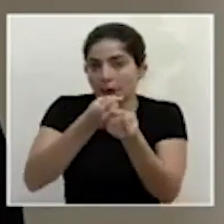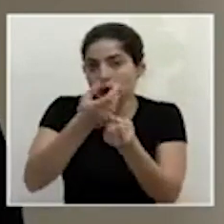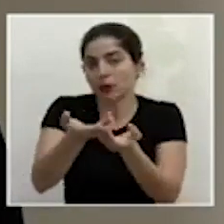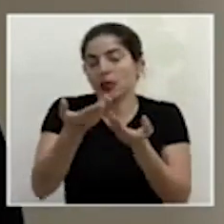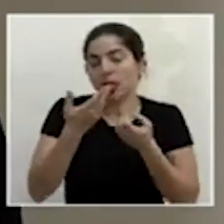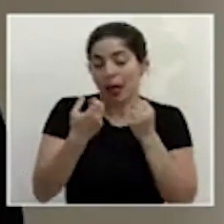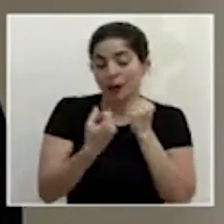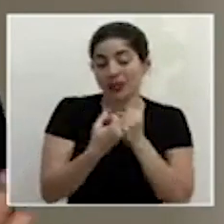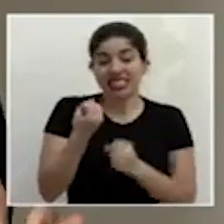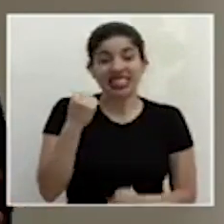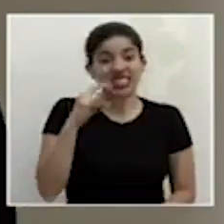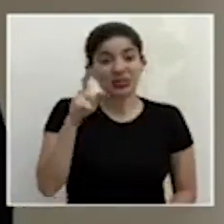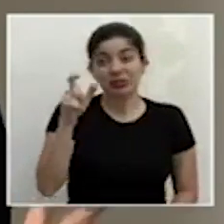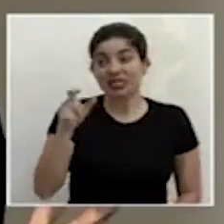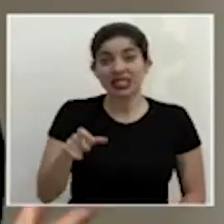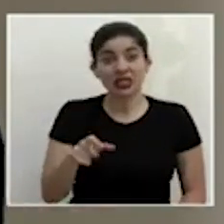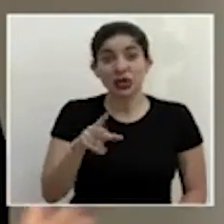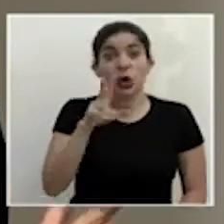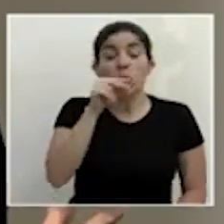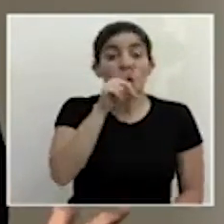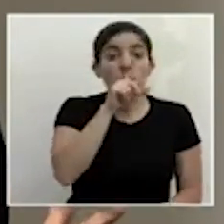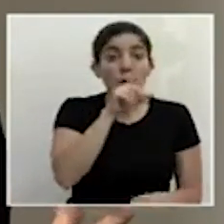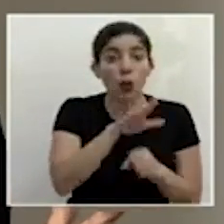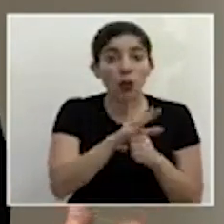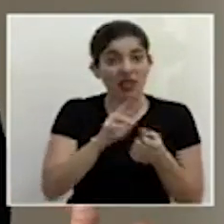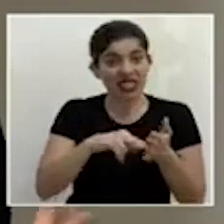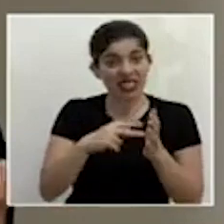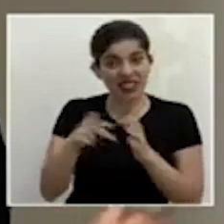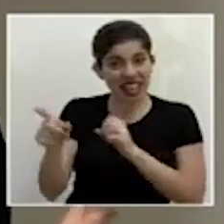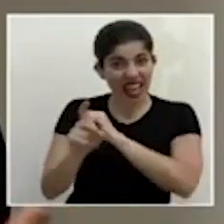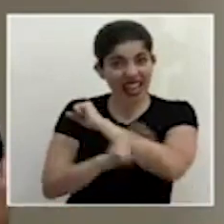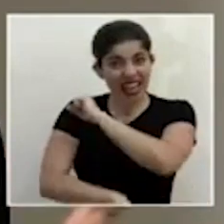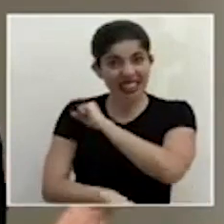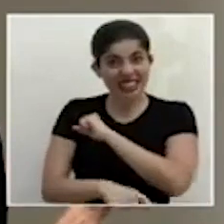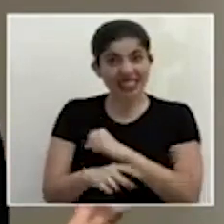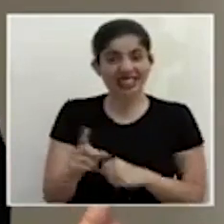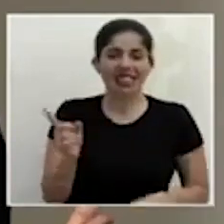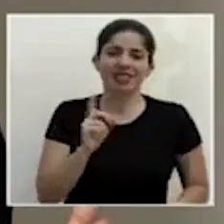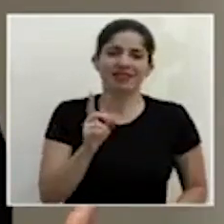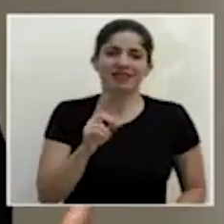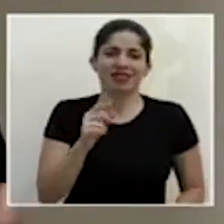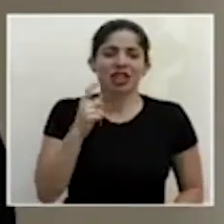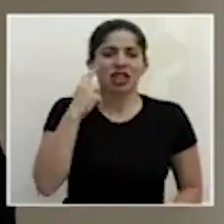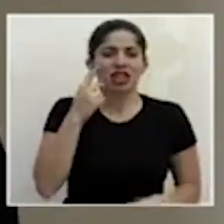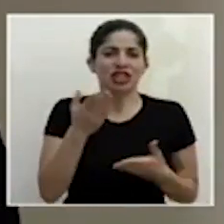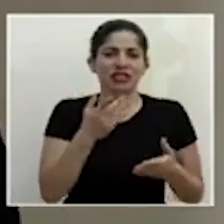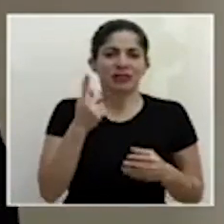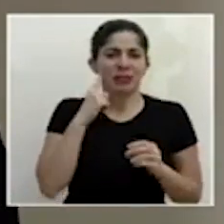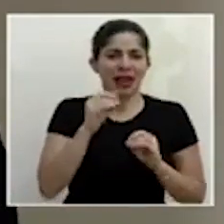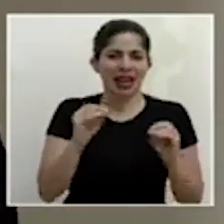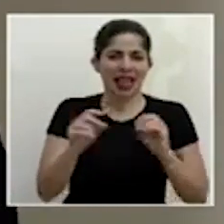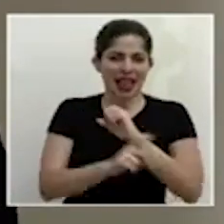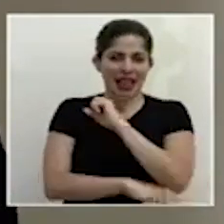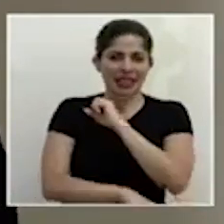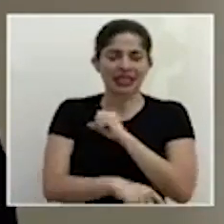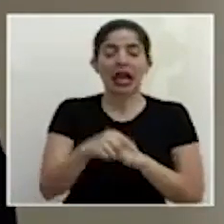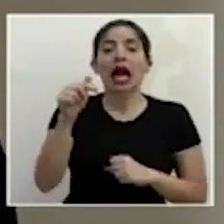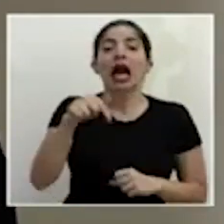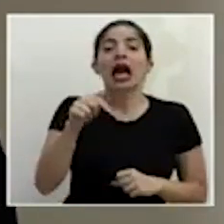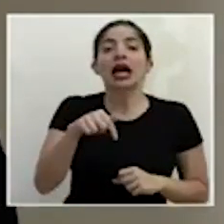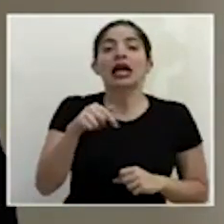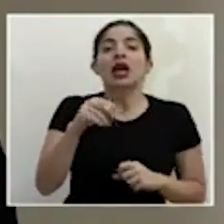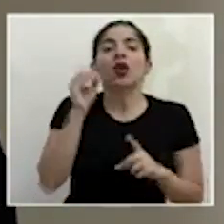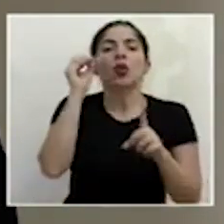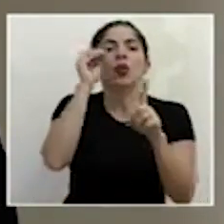si alguien no cumple el chiste no es sancionarlo nada hacemos con sancionarlo aquí el